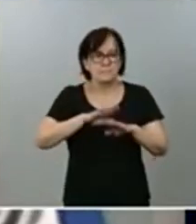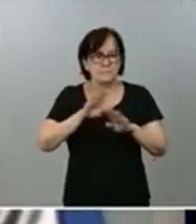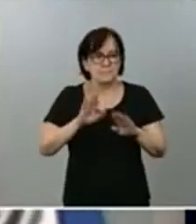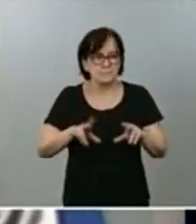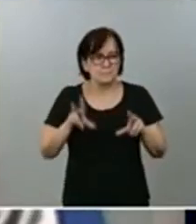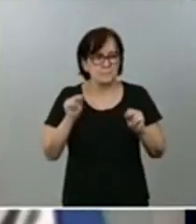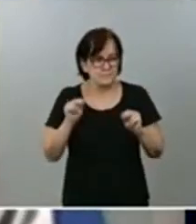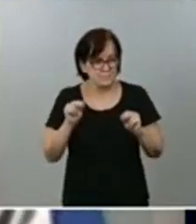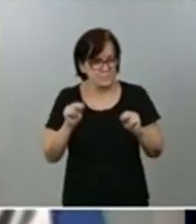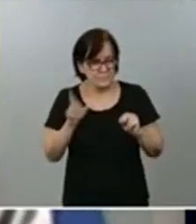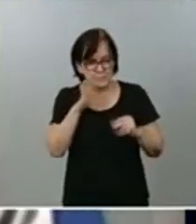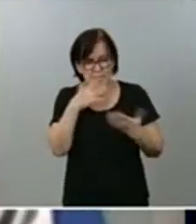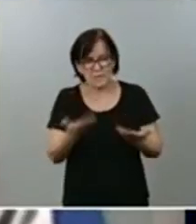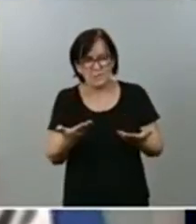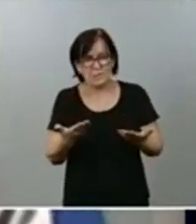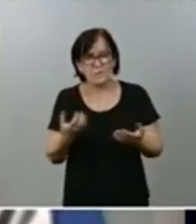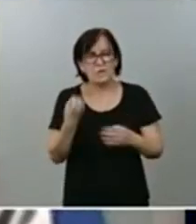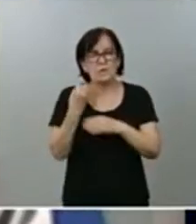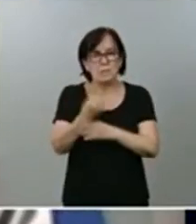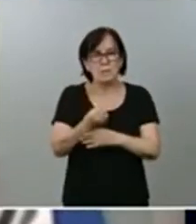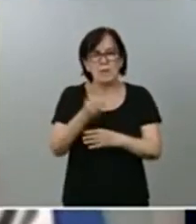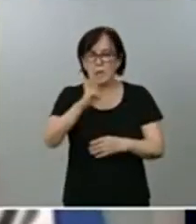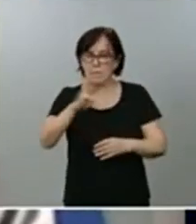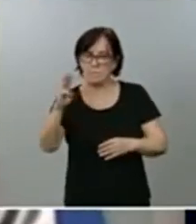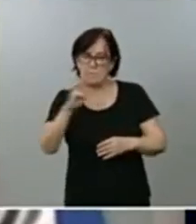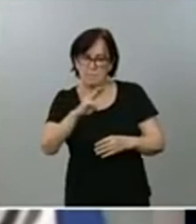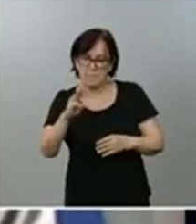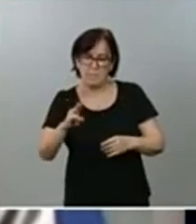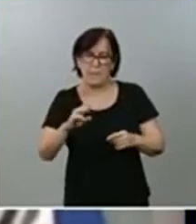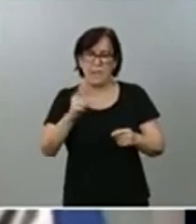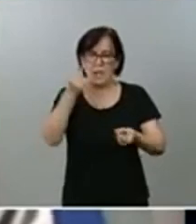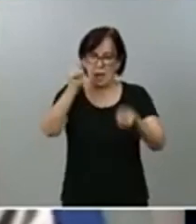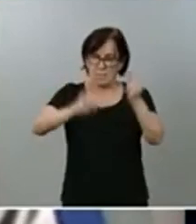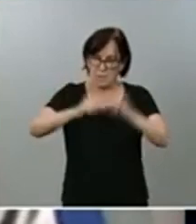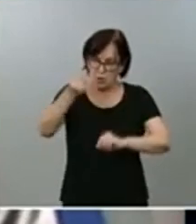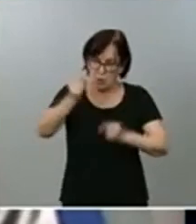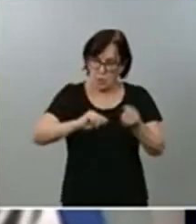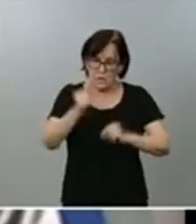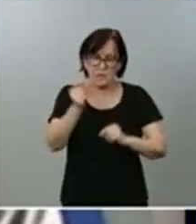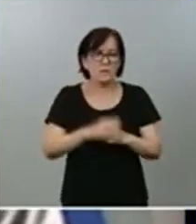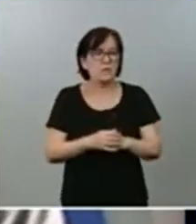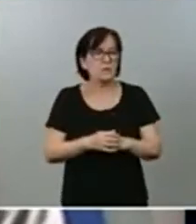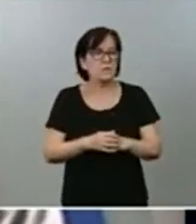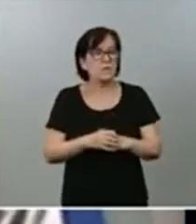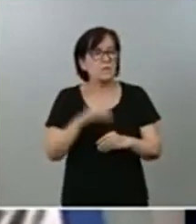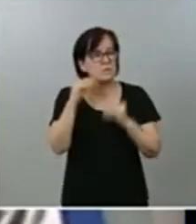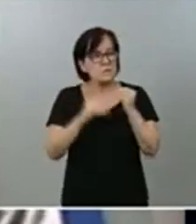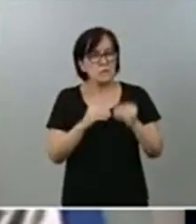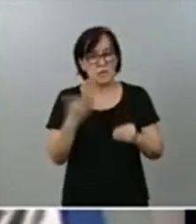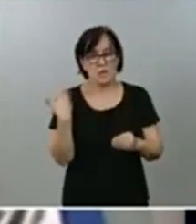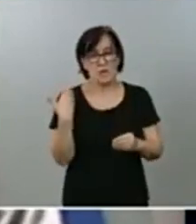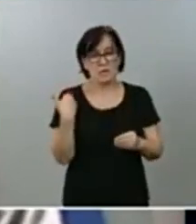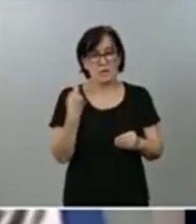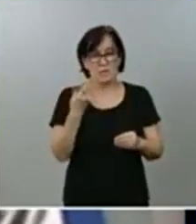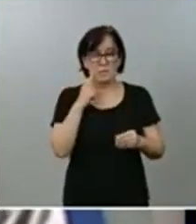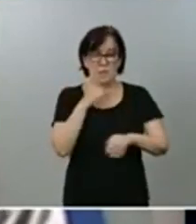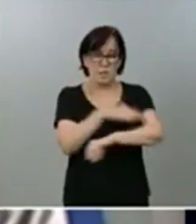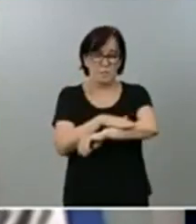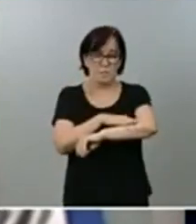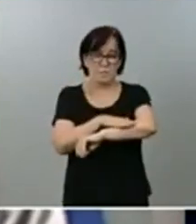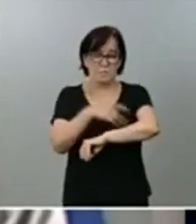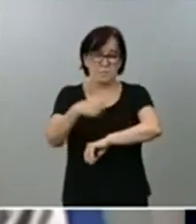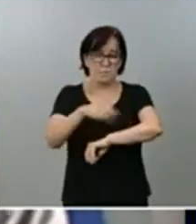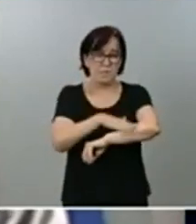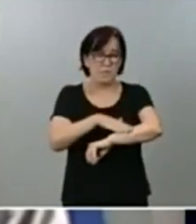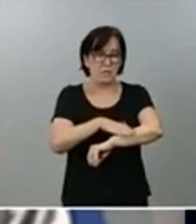reivindicaba el apoyo del Partido Popular para las cuentas presupuestarias. Hace unas fechas, el presidente del Gobierno dijo que no era